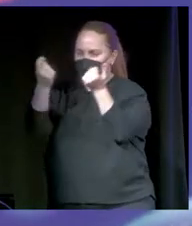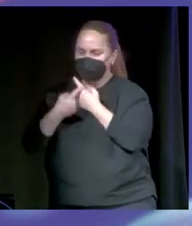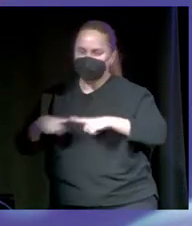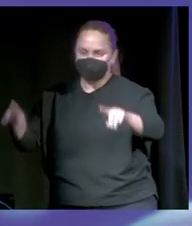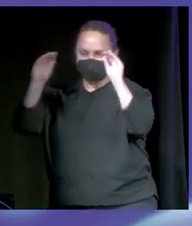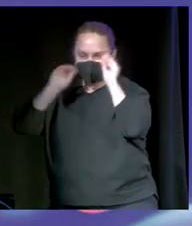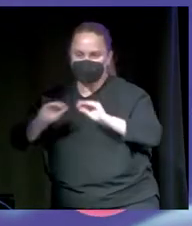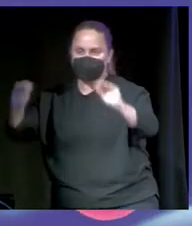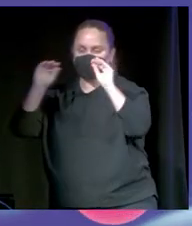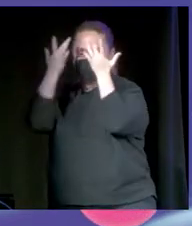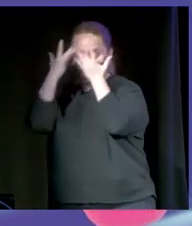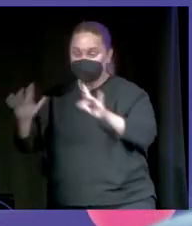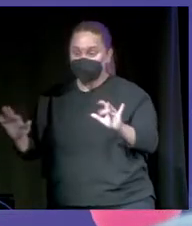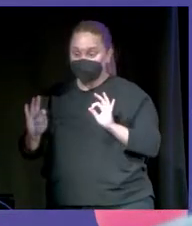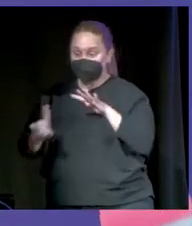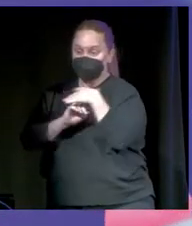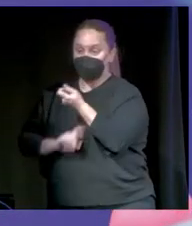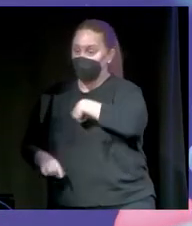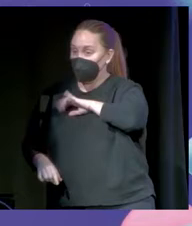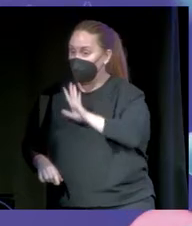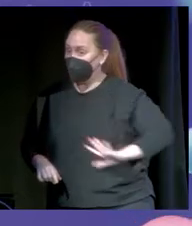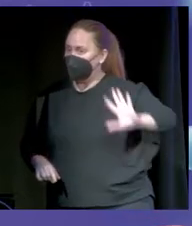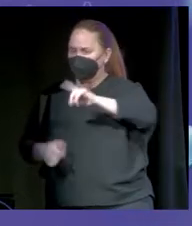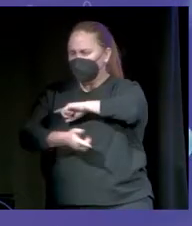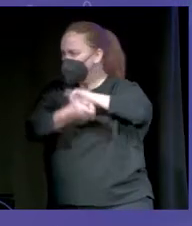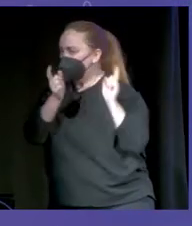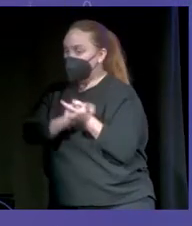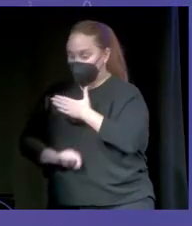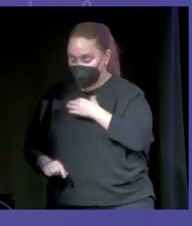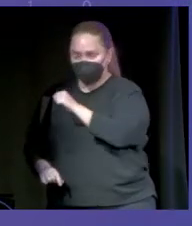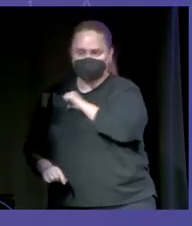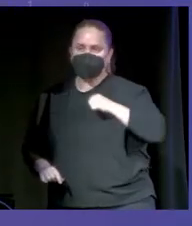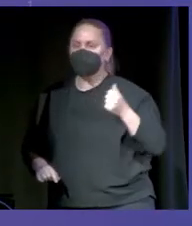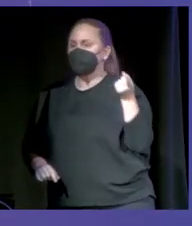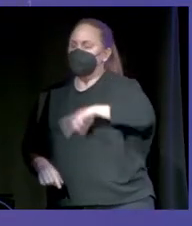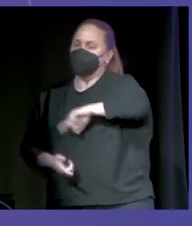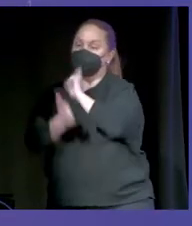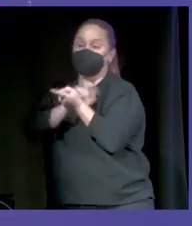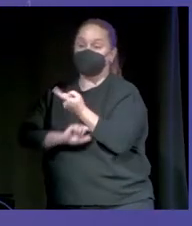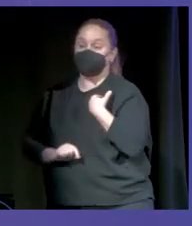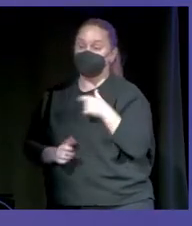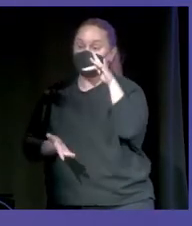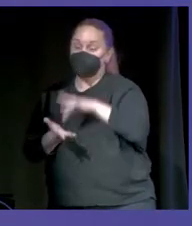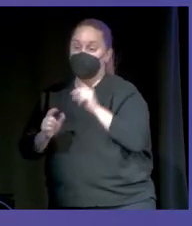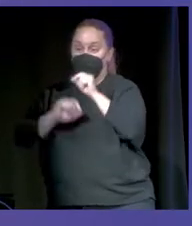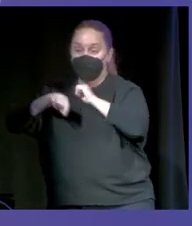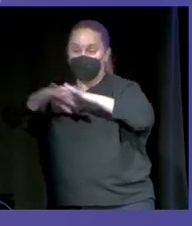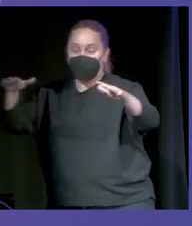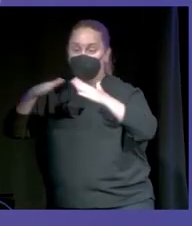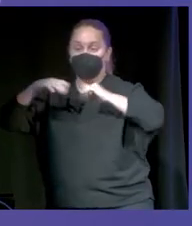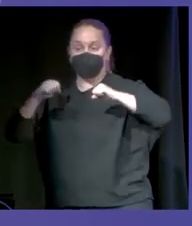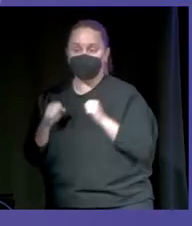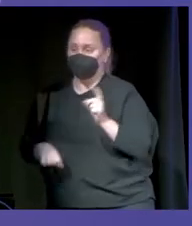Y sobre todo cambia mucho la situación del país. Y cambia mi situación personal. Yo no viví la pandemia confinado en casa como muchos de vosotros.